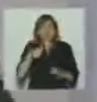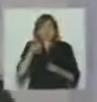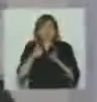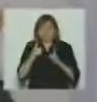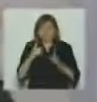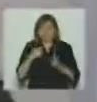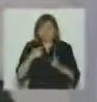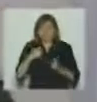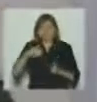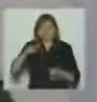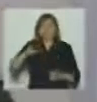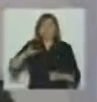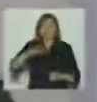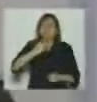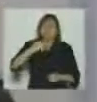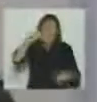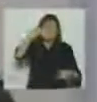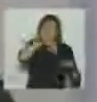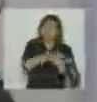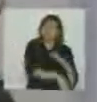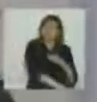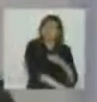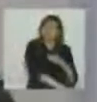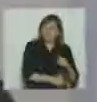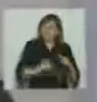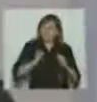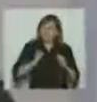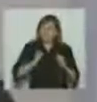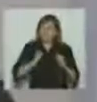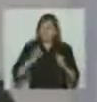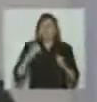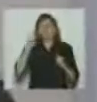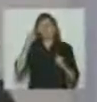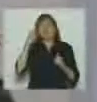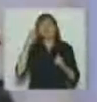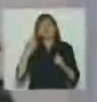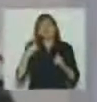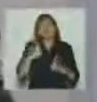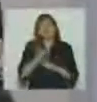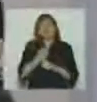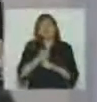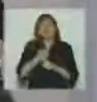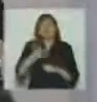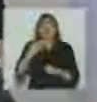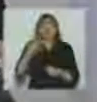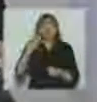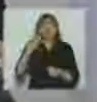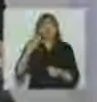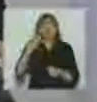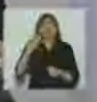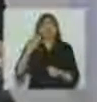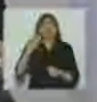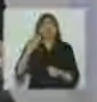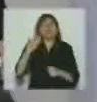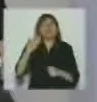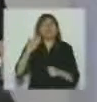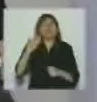a descansar y a pensar que iba a ser yo en realidad como todos lo saben porque además lo comunicamos